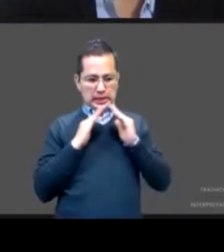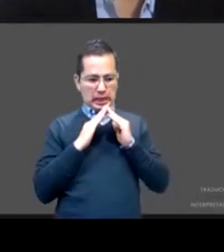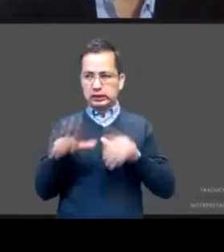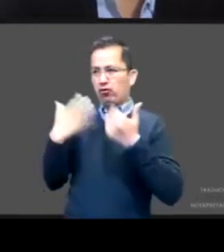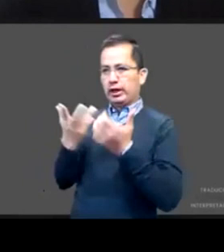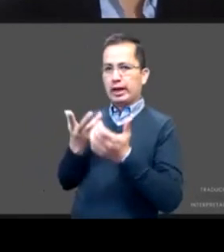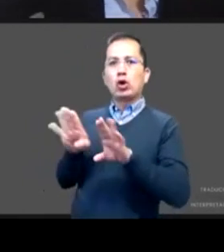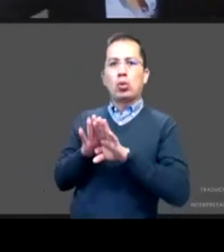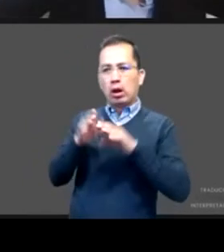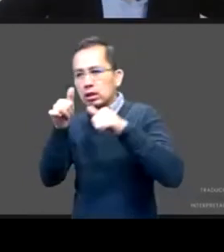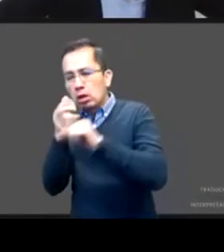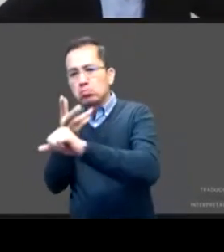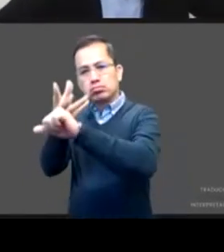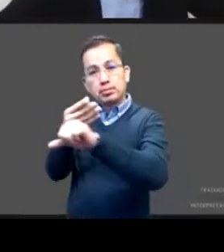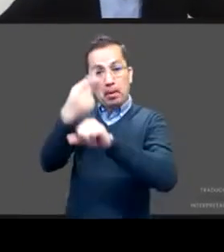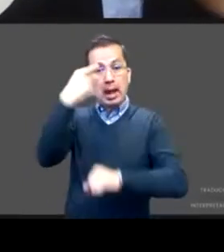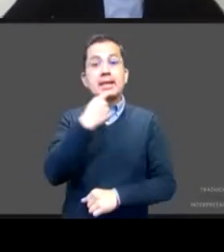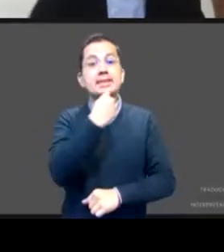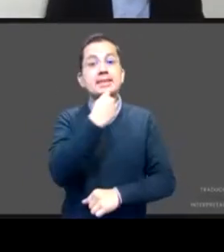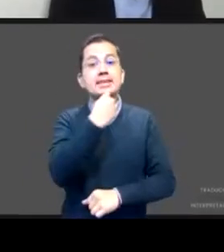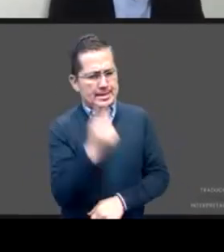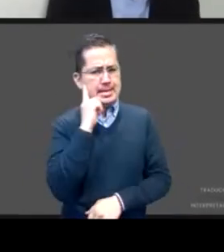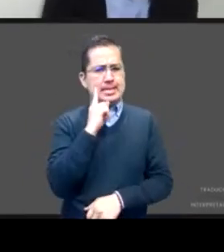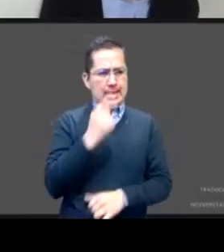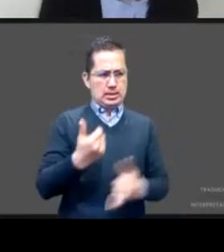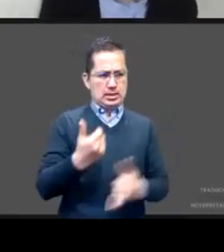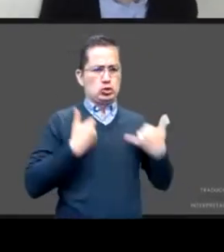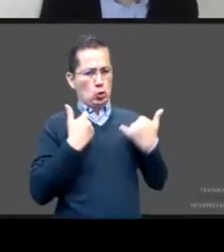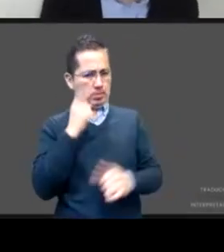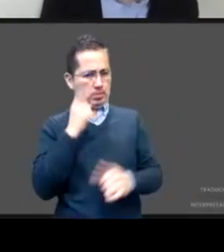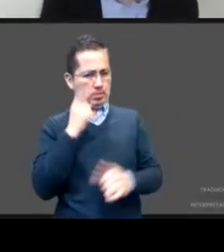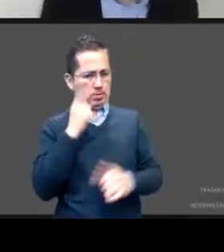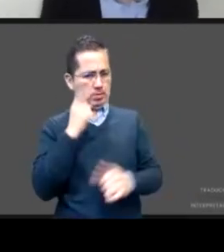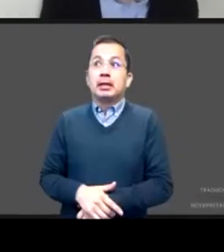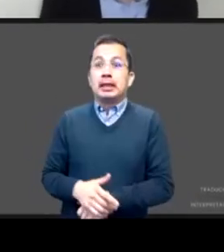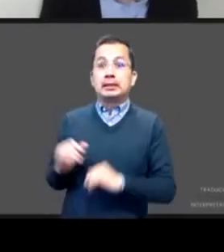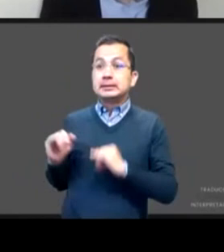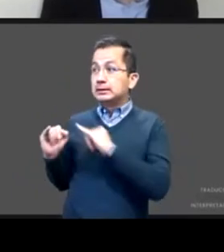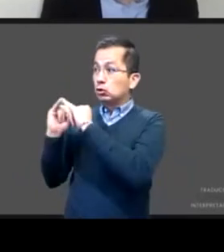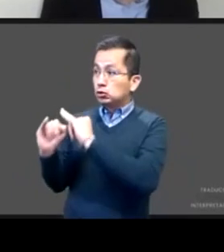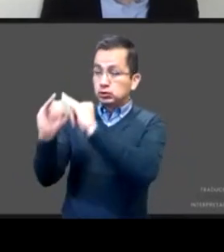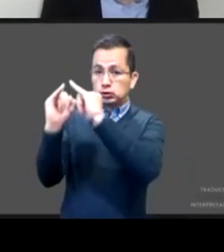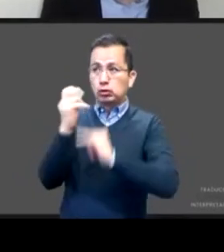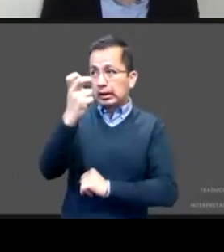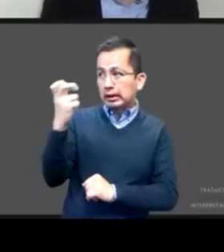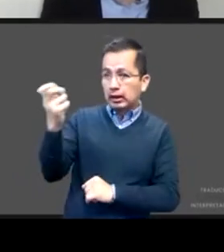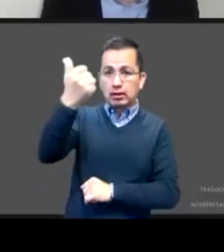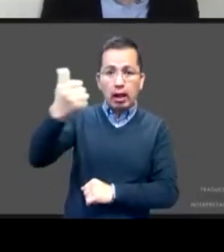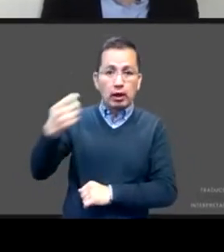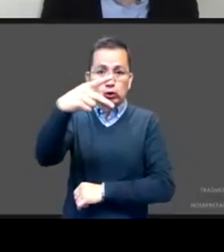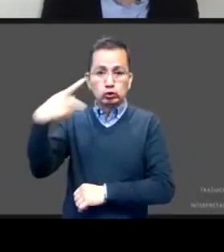niños y adolescentes las tareas que le toca a cada institución es mucha y